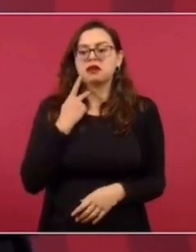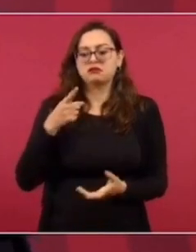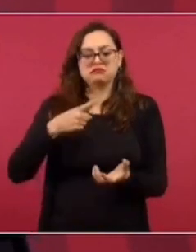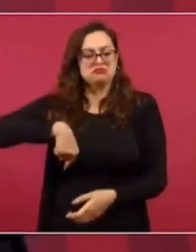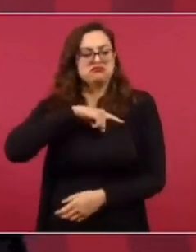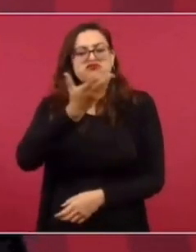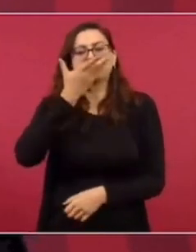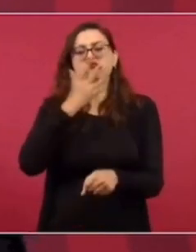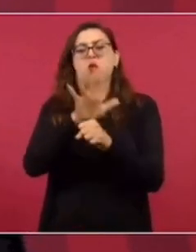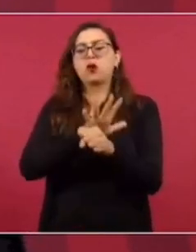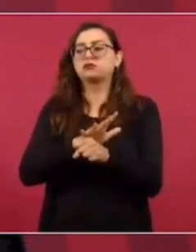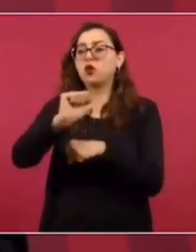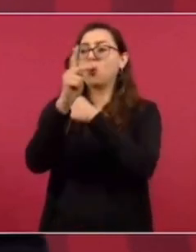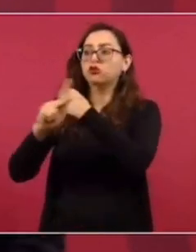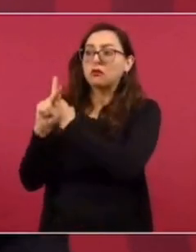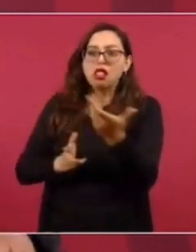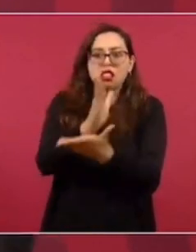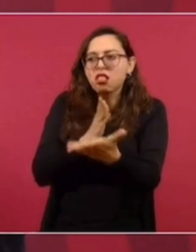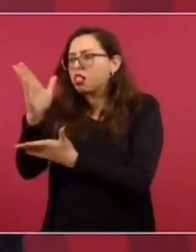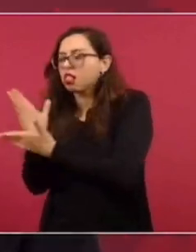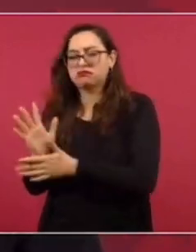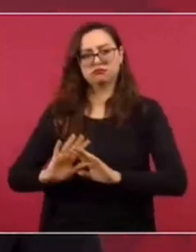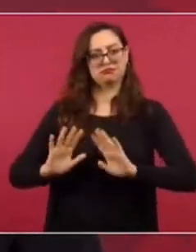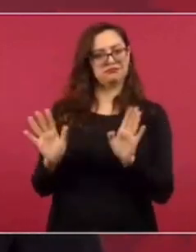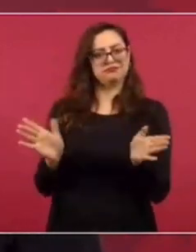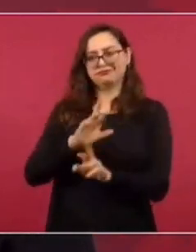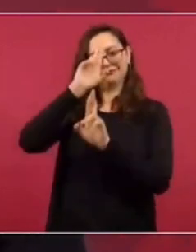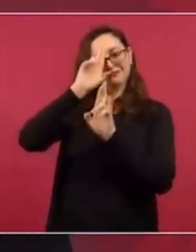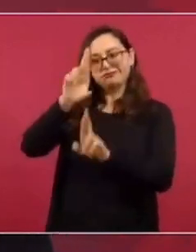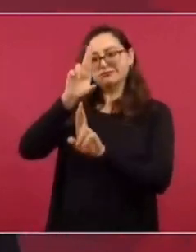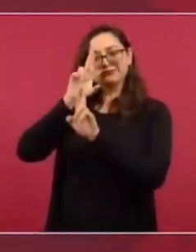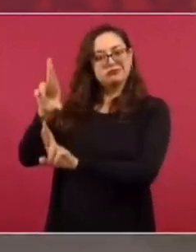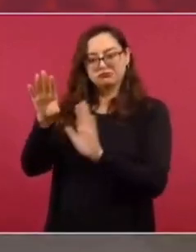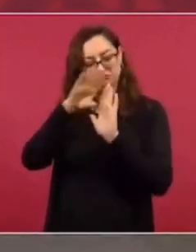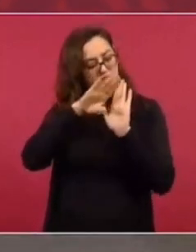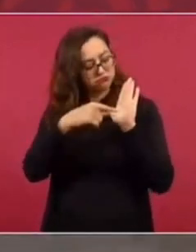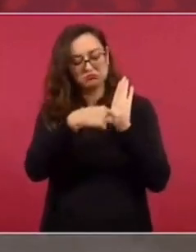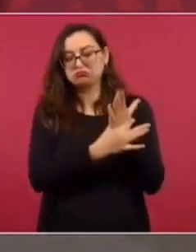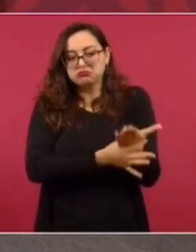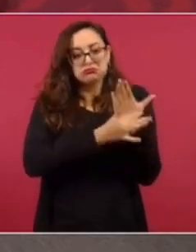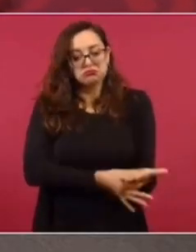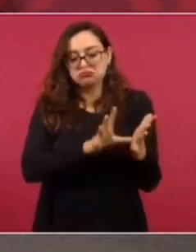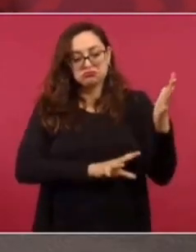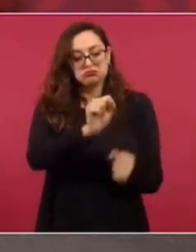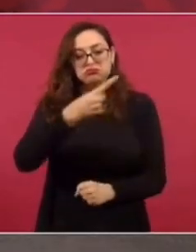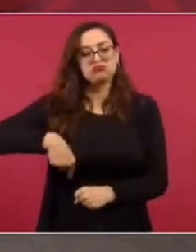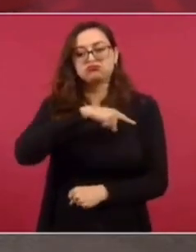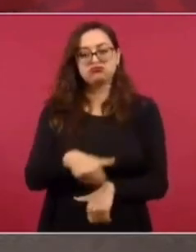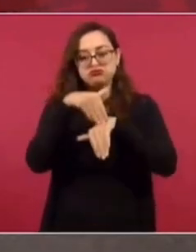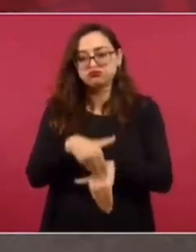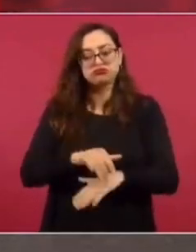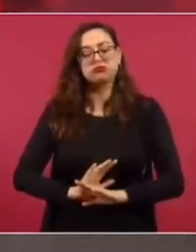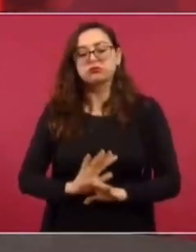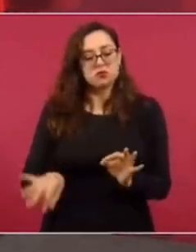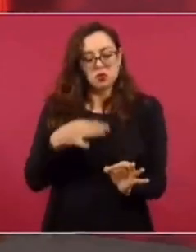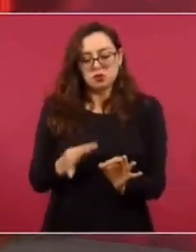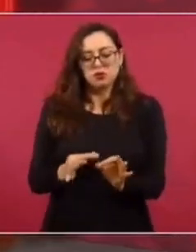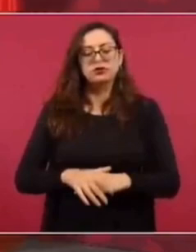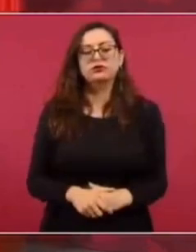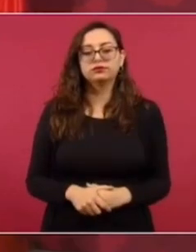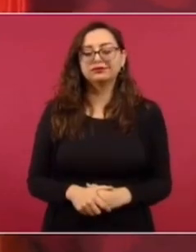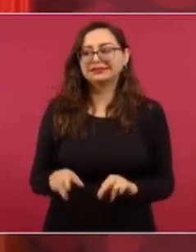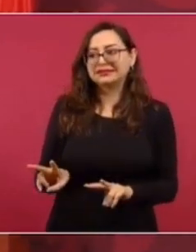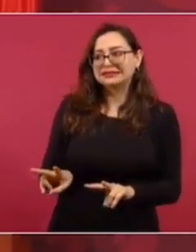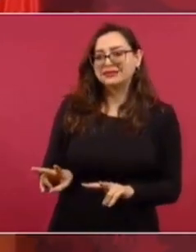de los pueblos. Y nos vamos a ceñir, nos vamos a ajustar a los principios de política exterior. Sí lamentamos mucho lo que